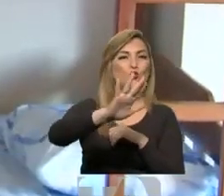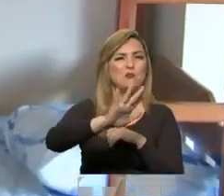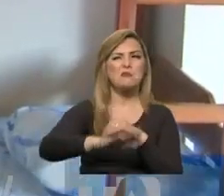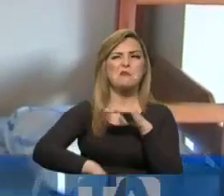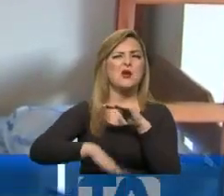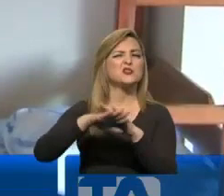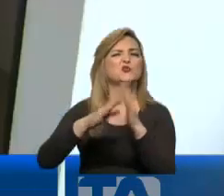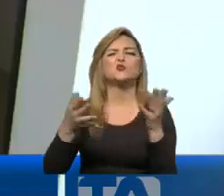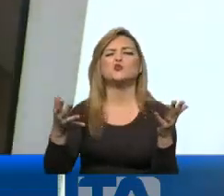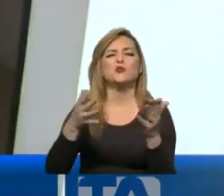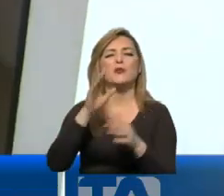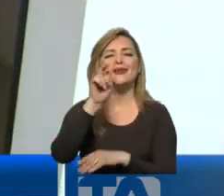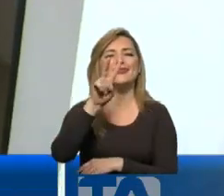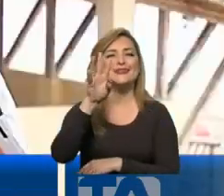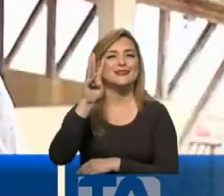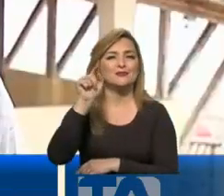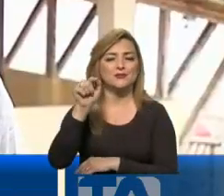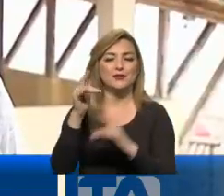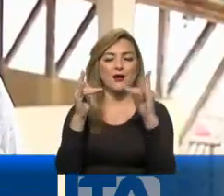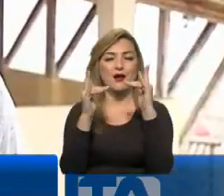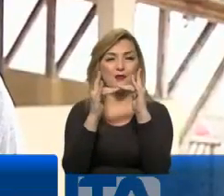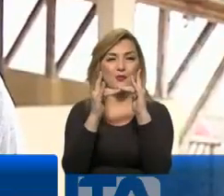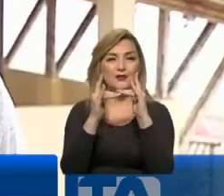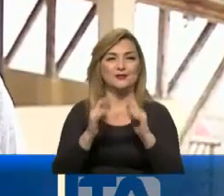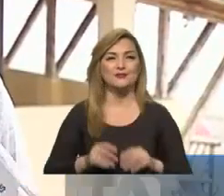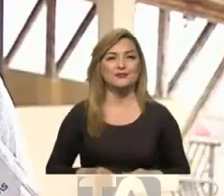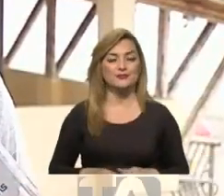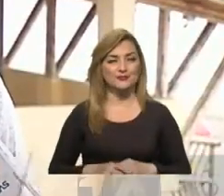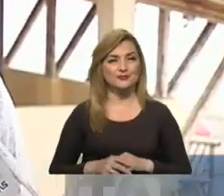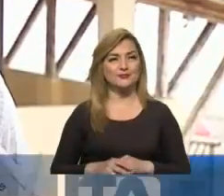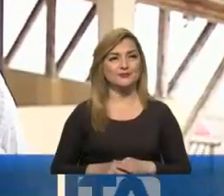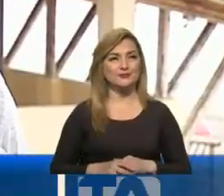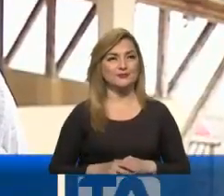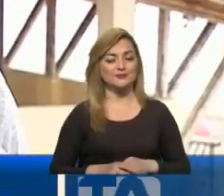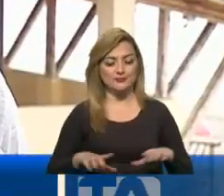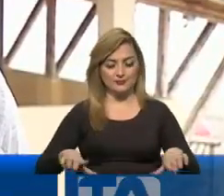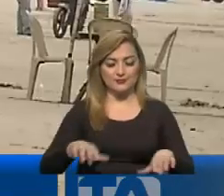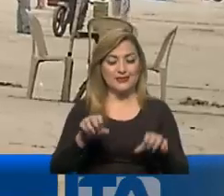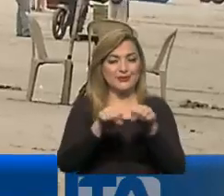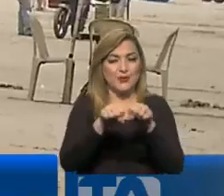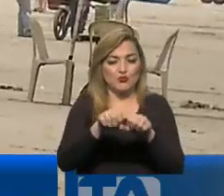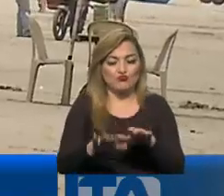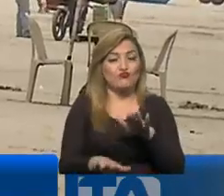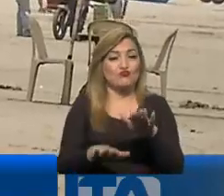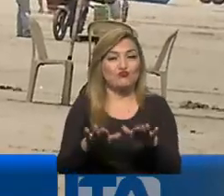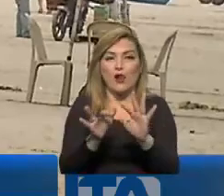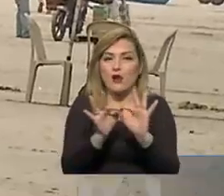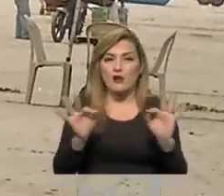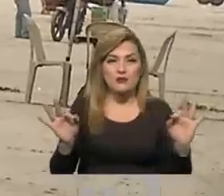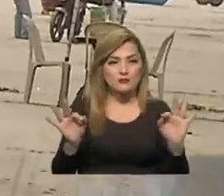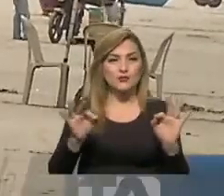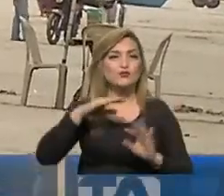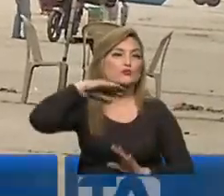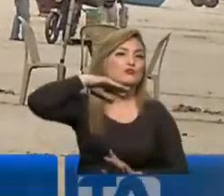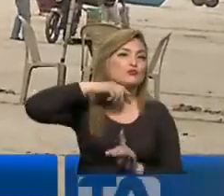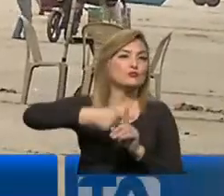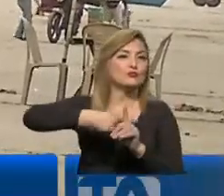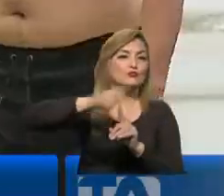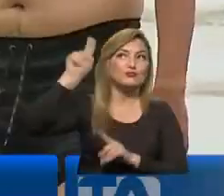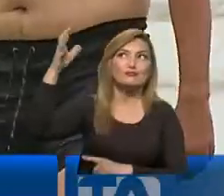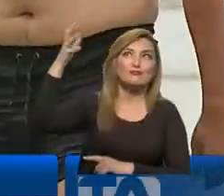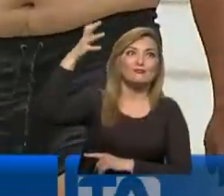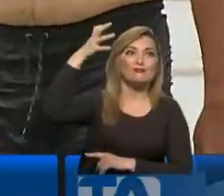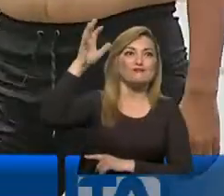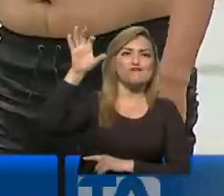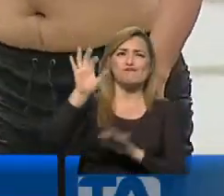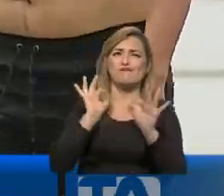capacidad de 26.000 camas. Sí, desde las bandejas de desinfección, la toma de temperatura. El sol resplandece, el clima es ideal